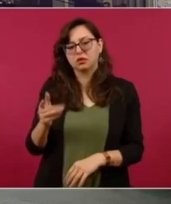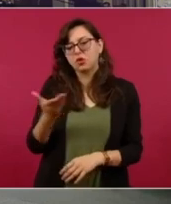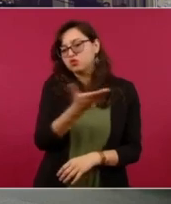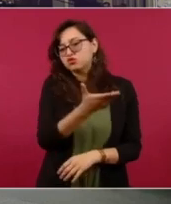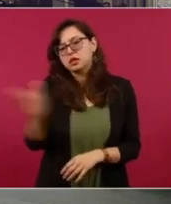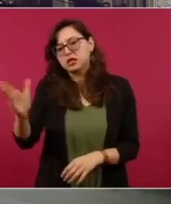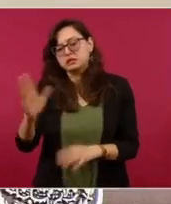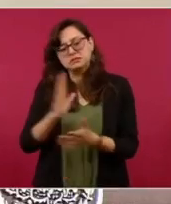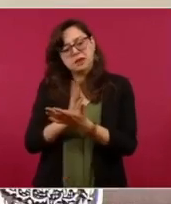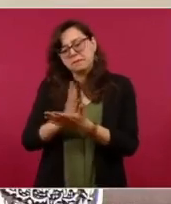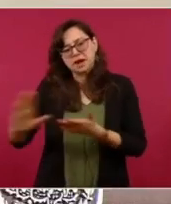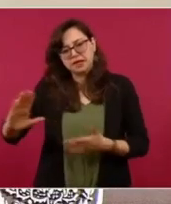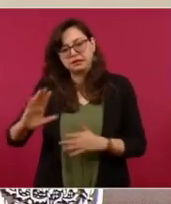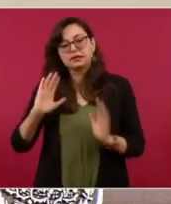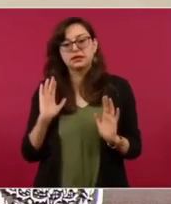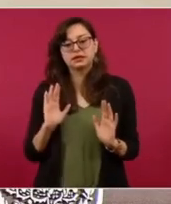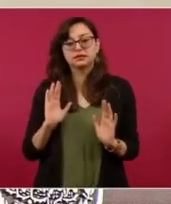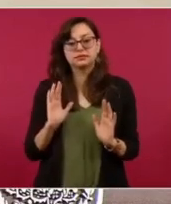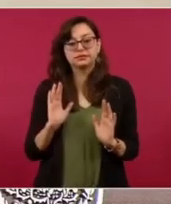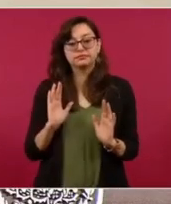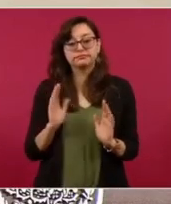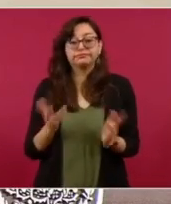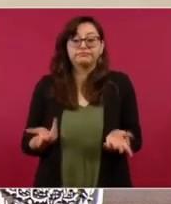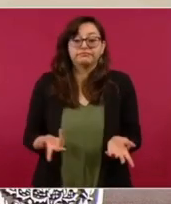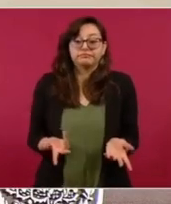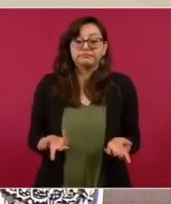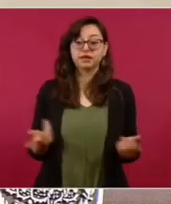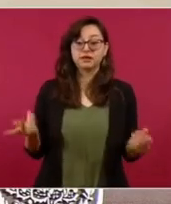se está llevando a cabo una transformación